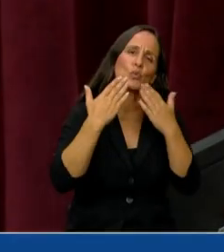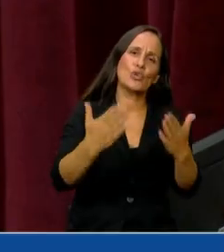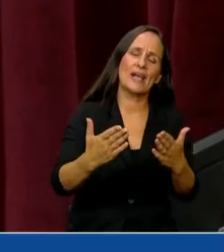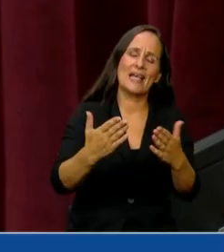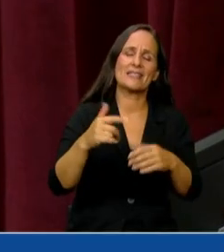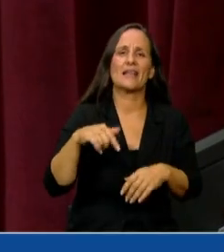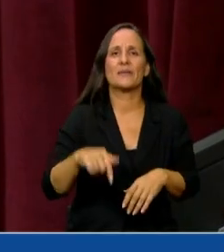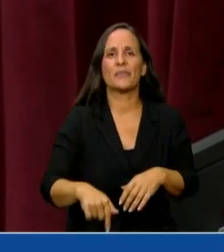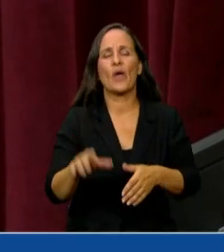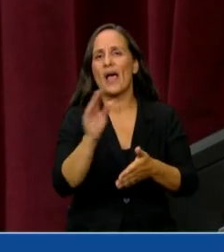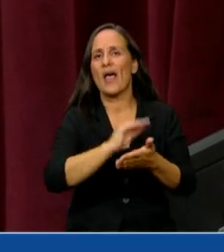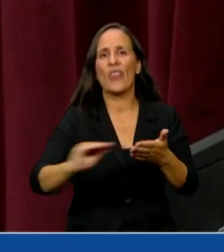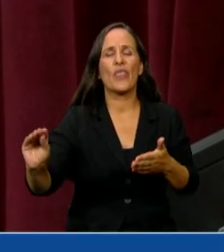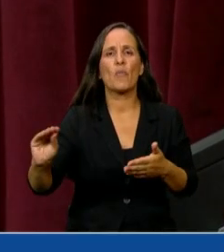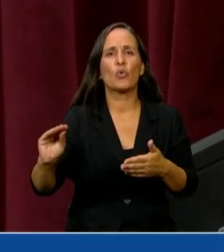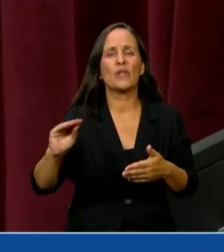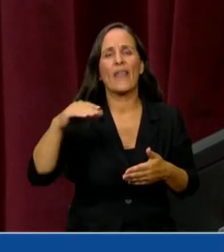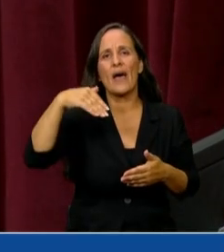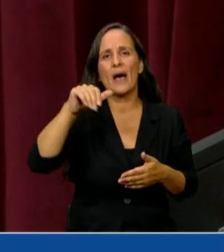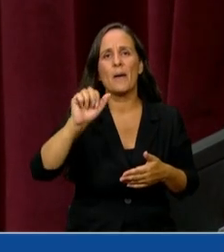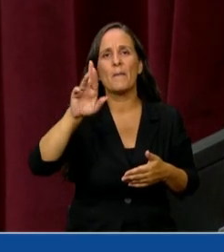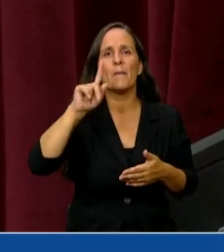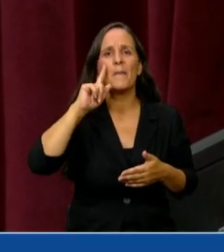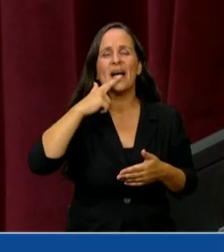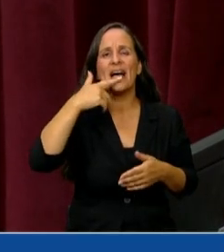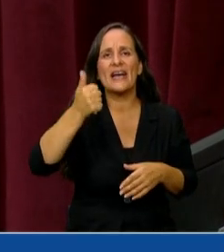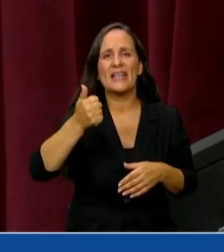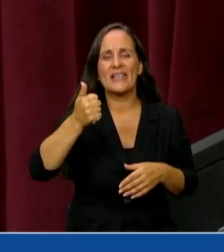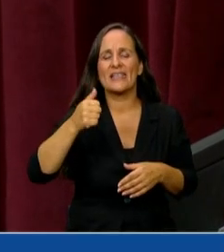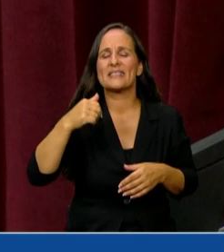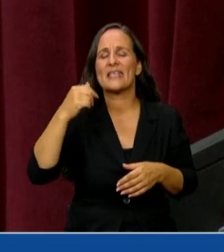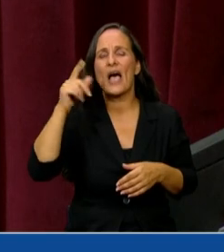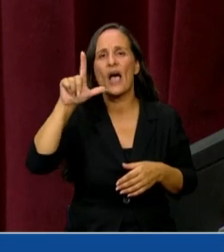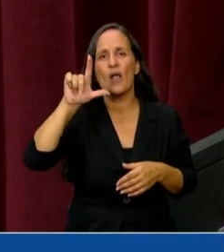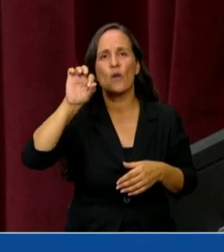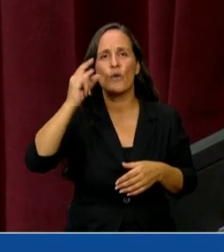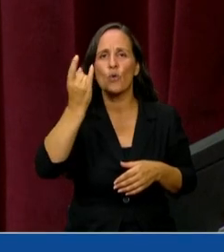Tiene la palabra la diputada Marisa Lourdes Uceda.